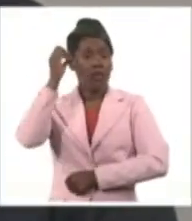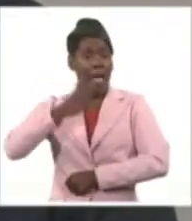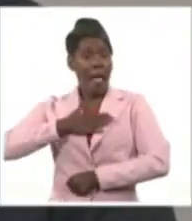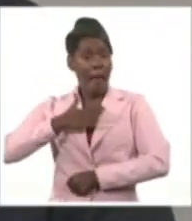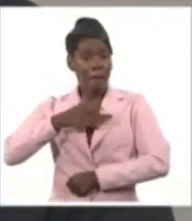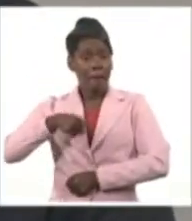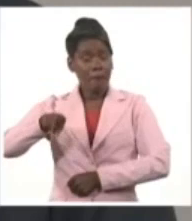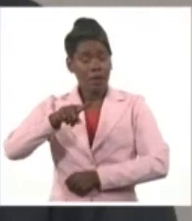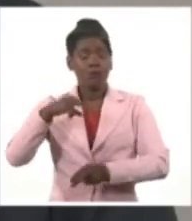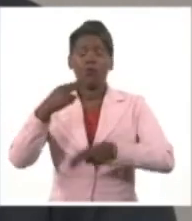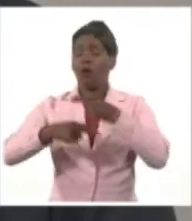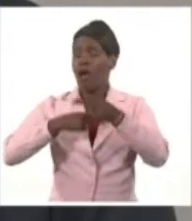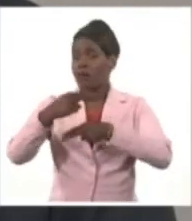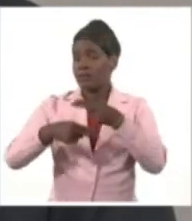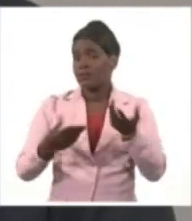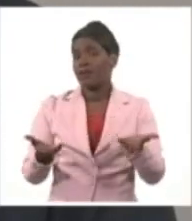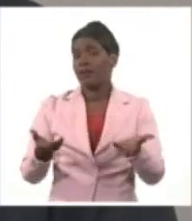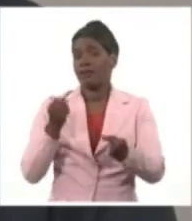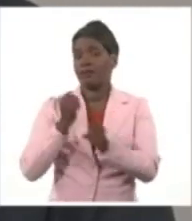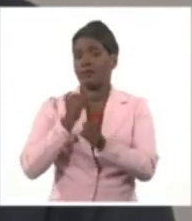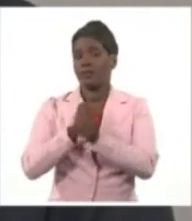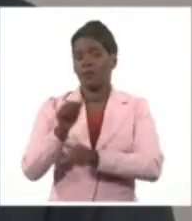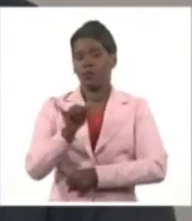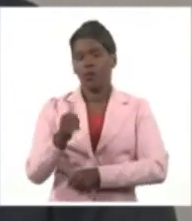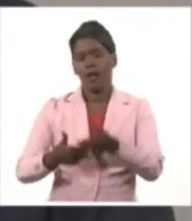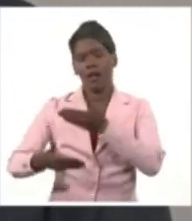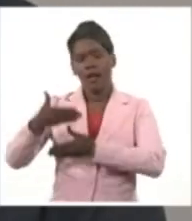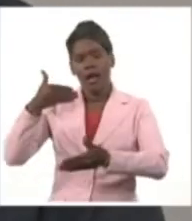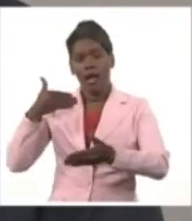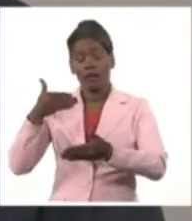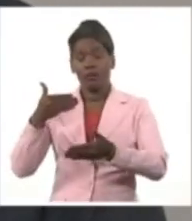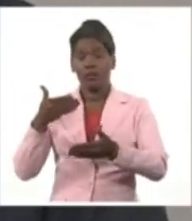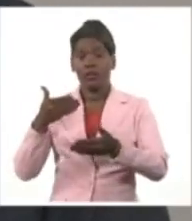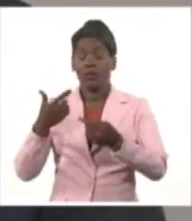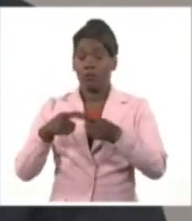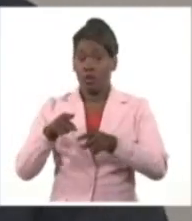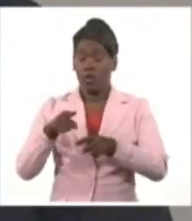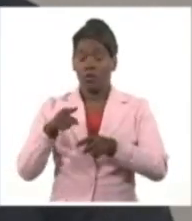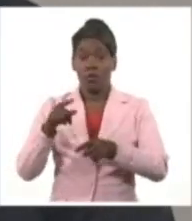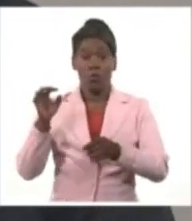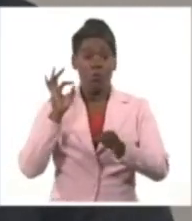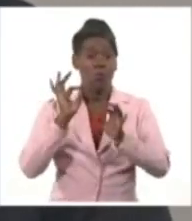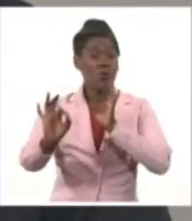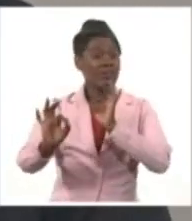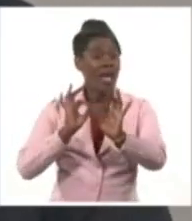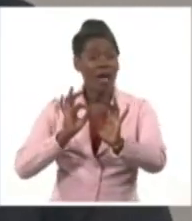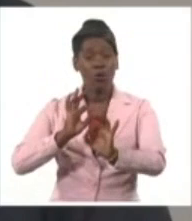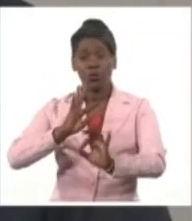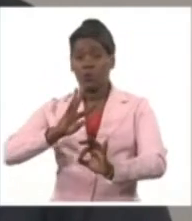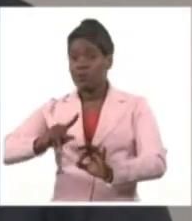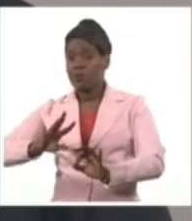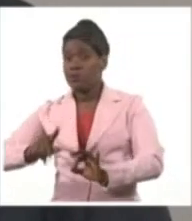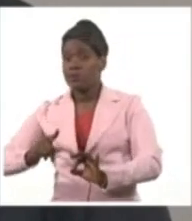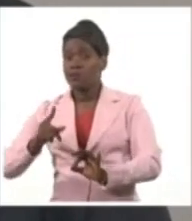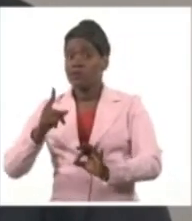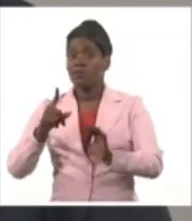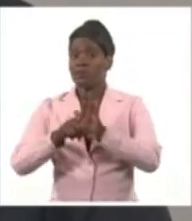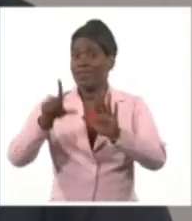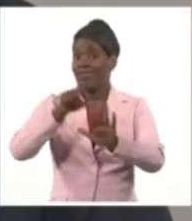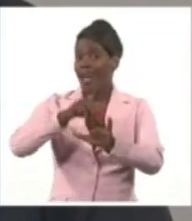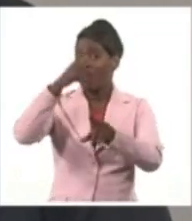hechos extraordinarios, de violaciones, de robos, de desvíos de recursos que tampoco